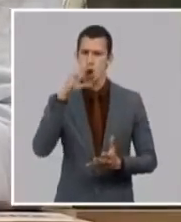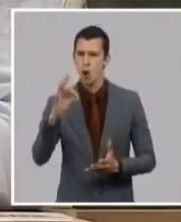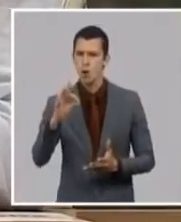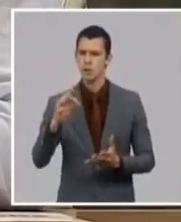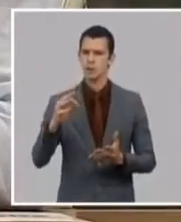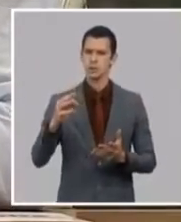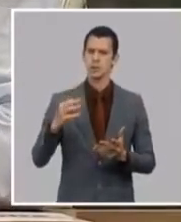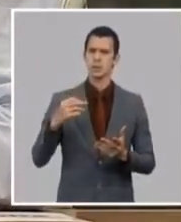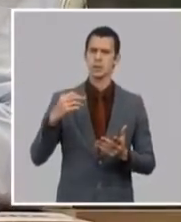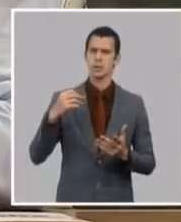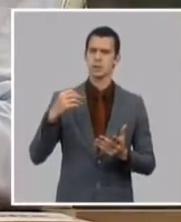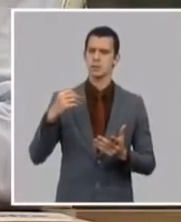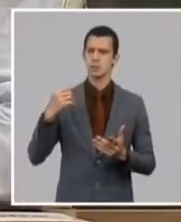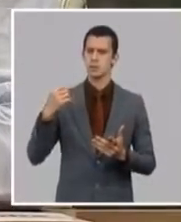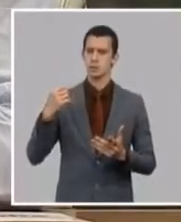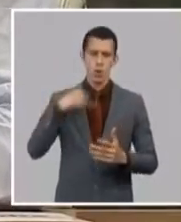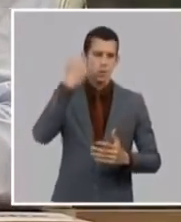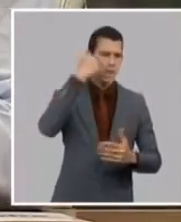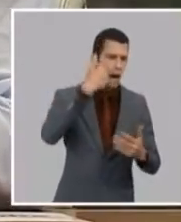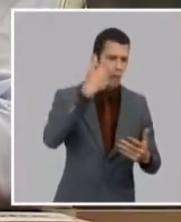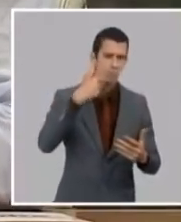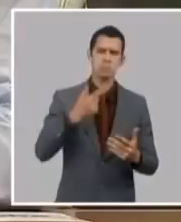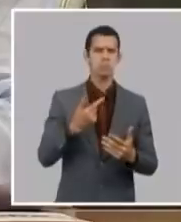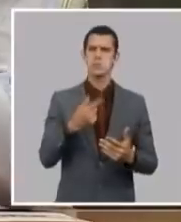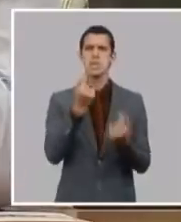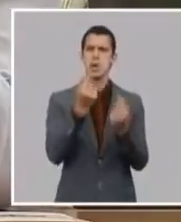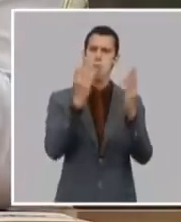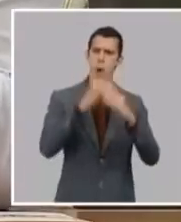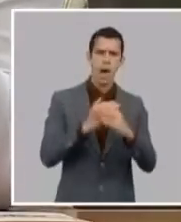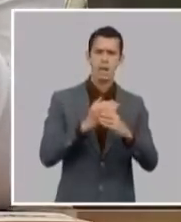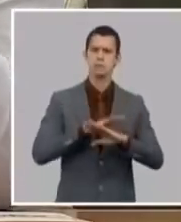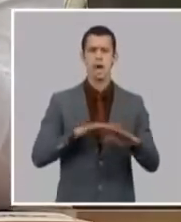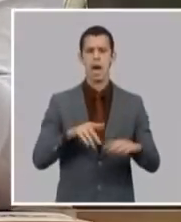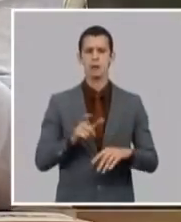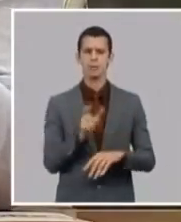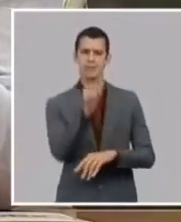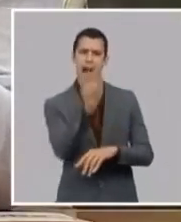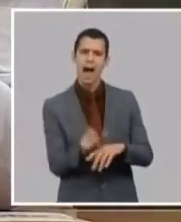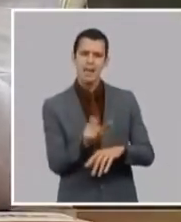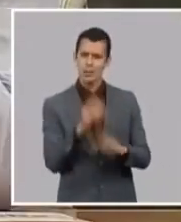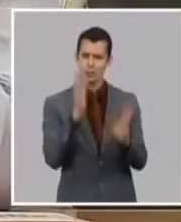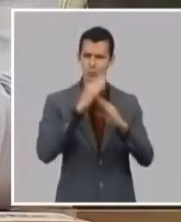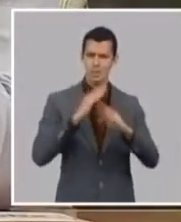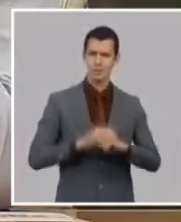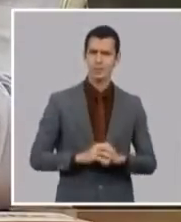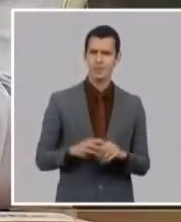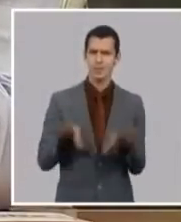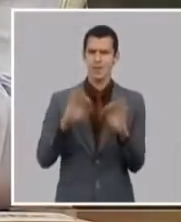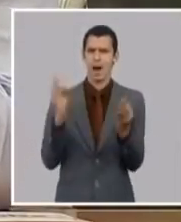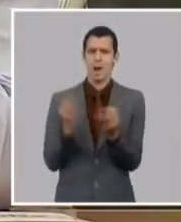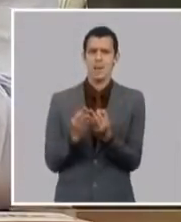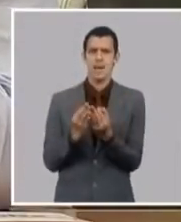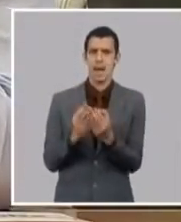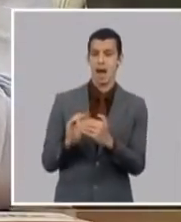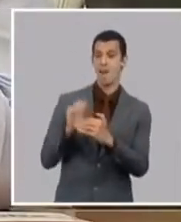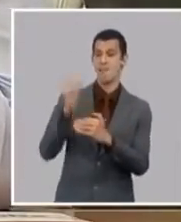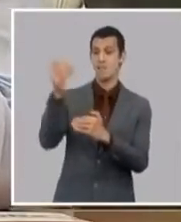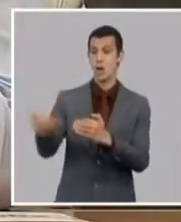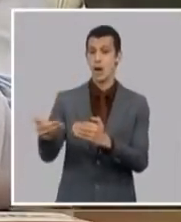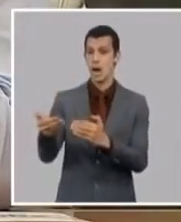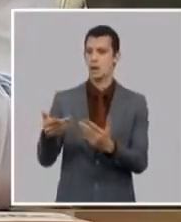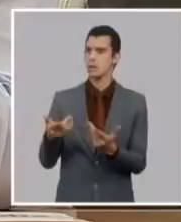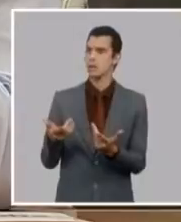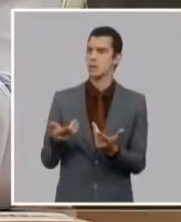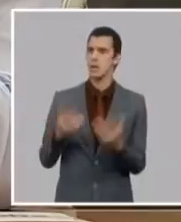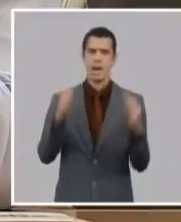aunado a esto me cancelan las cuentas y tarjetas de crédito y de ahorro al cabo de un tiempo mis familiares se van a desesperar algunos